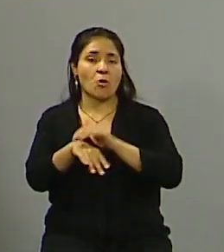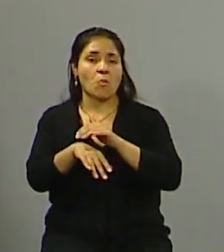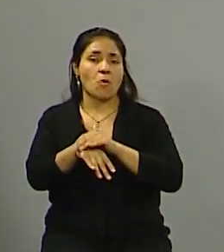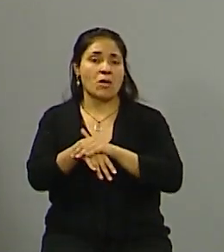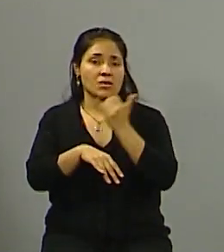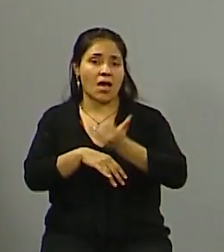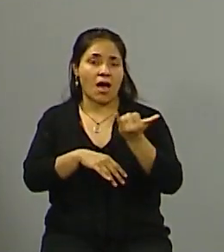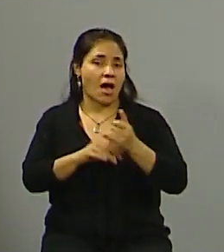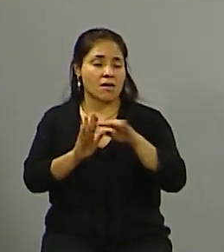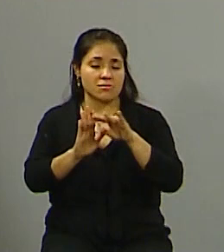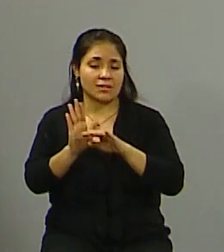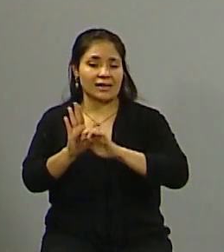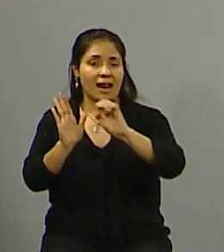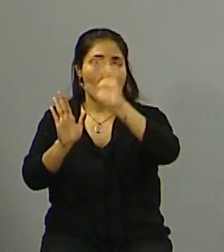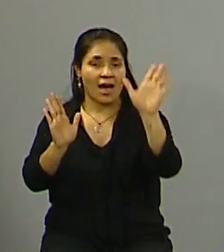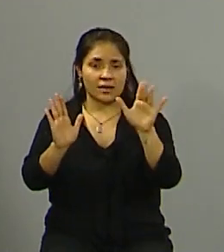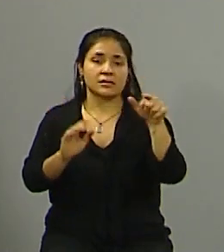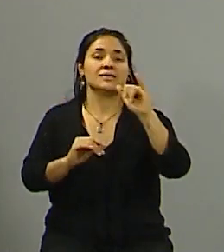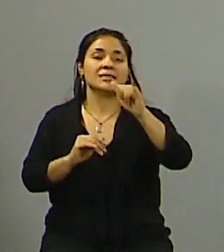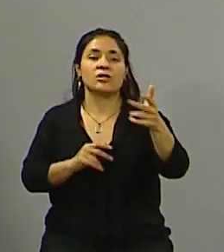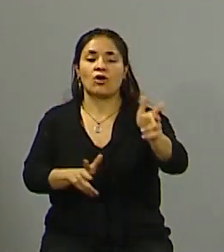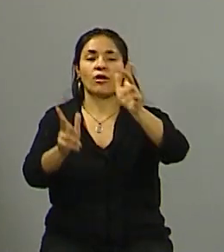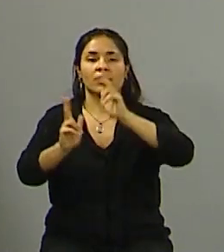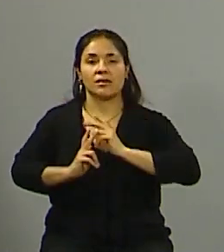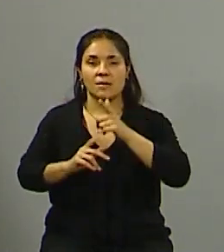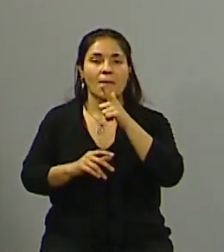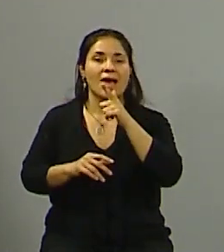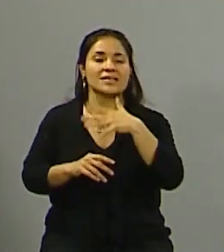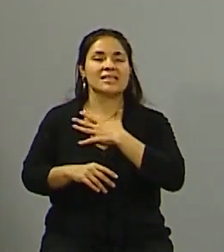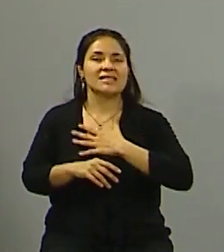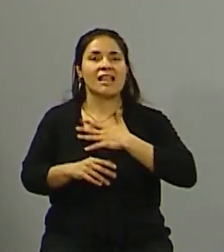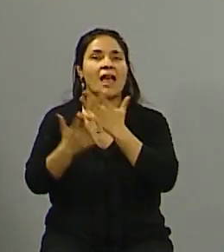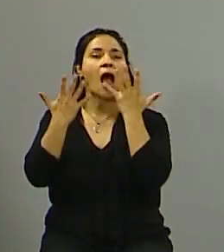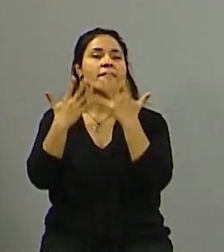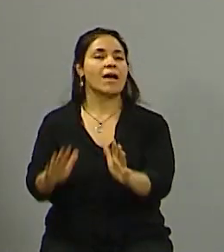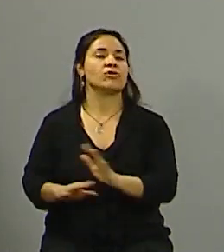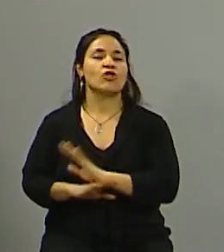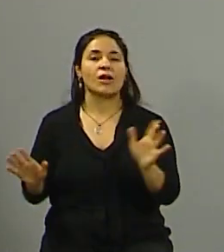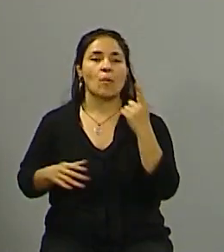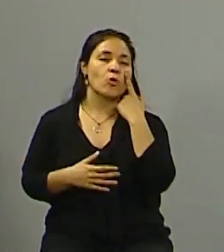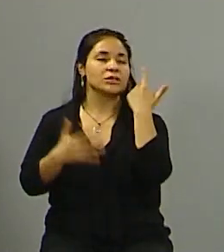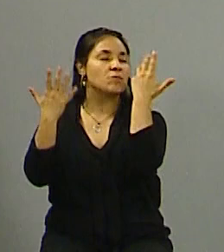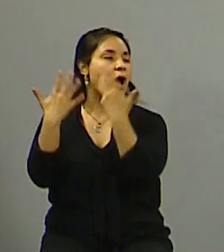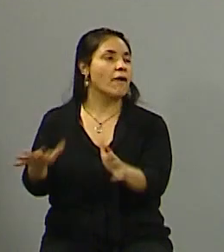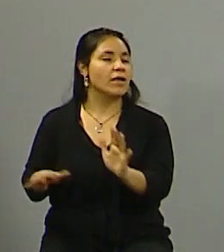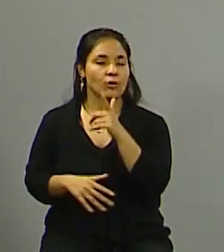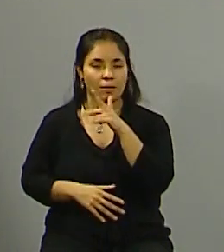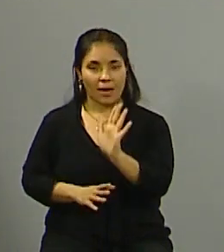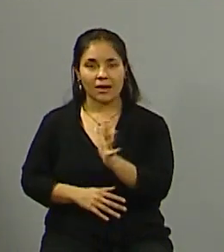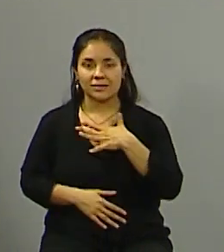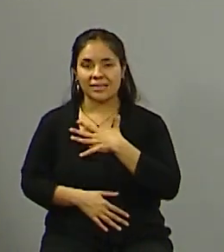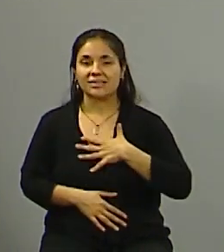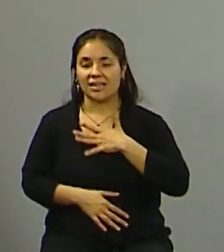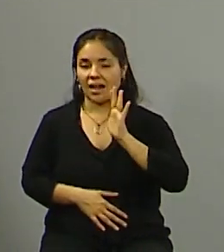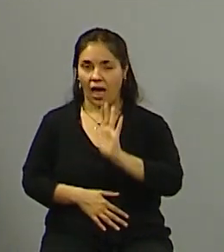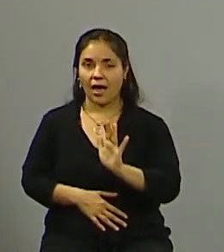si no nos plantean de que se encuentran abandonados por parte del municipio o sea no